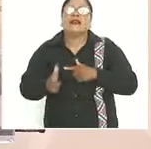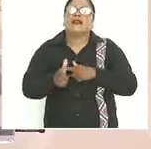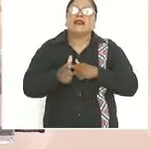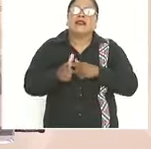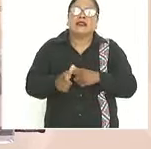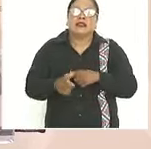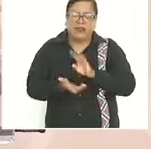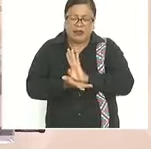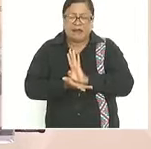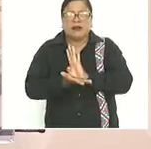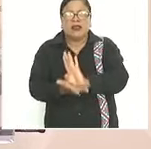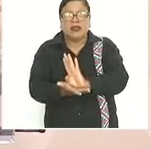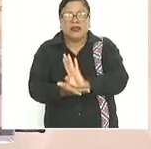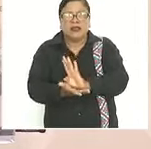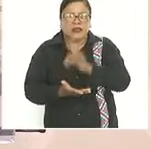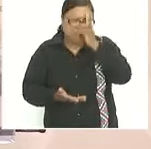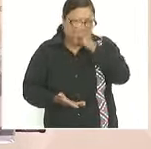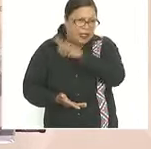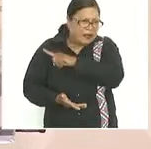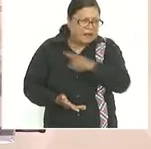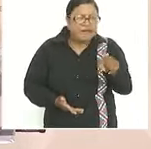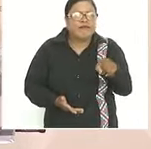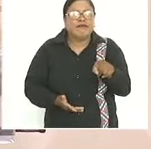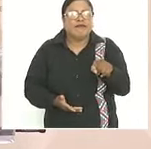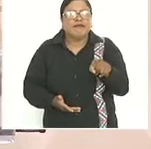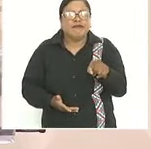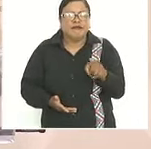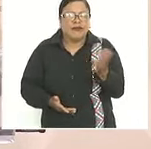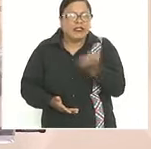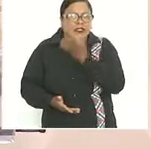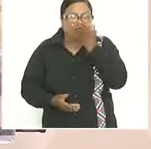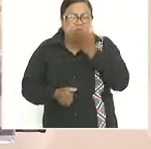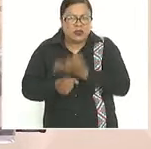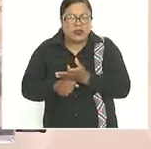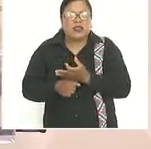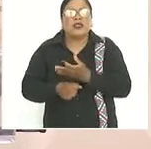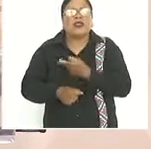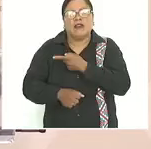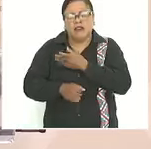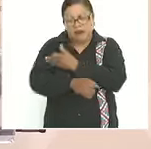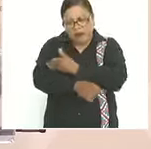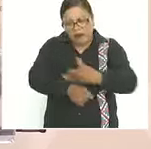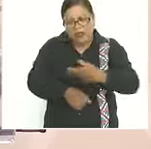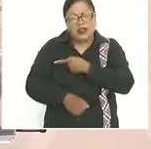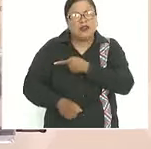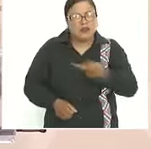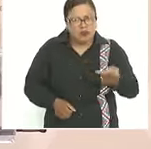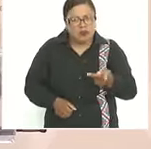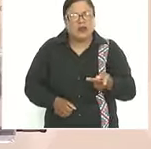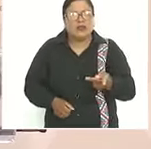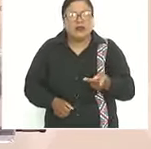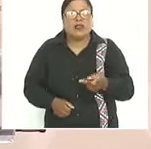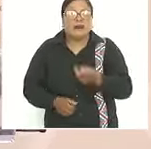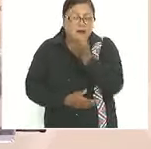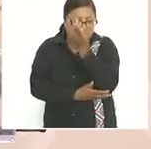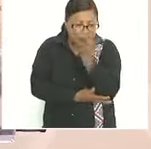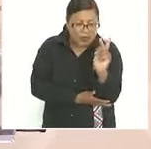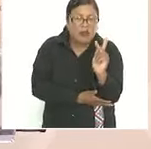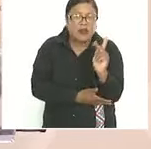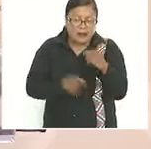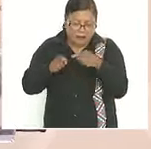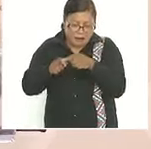de becas para todos los estudiantes de familias pobres desde preescolar